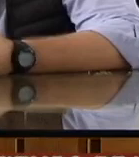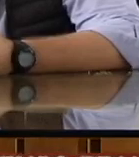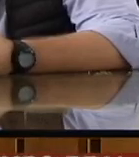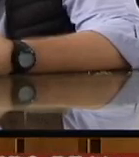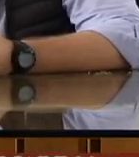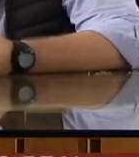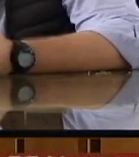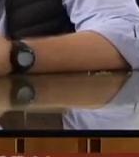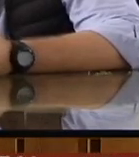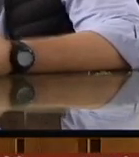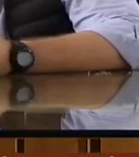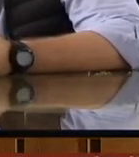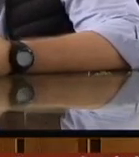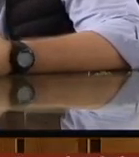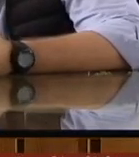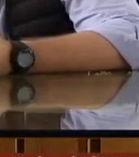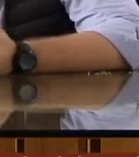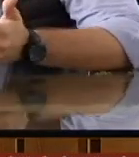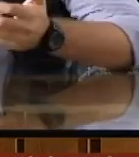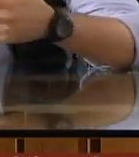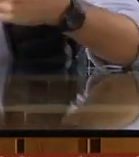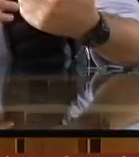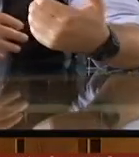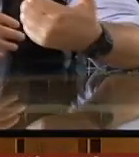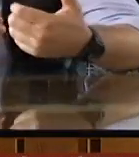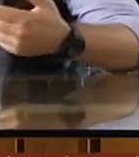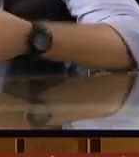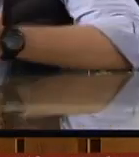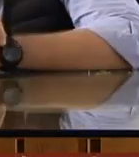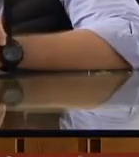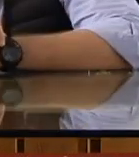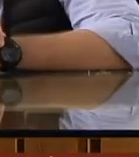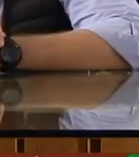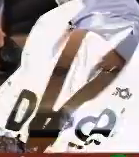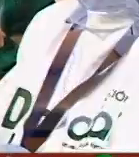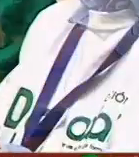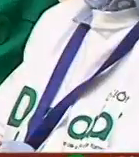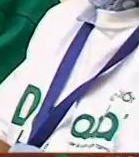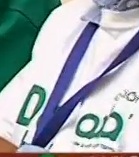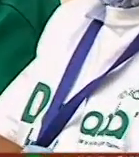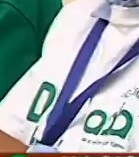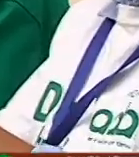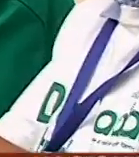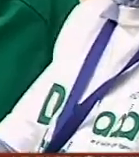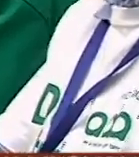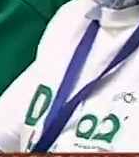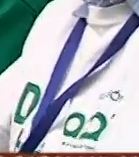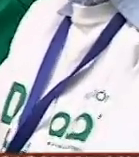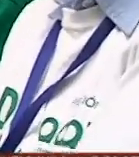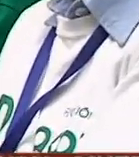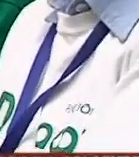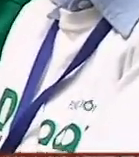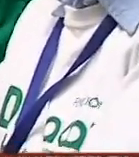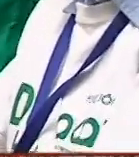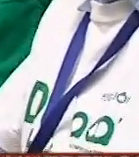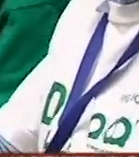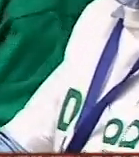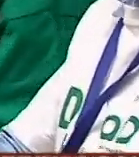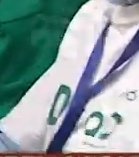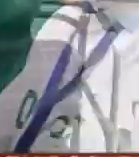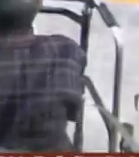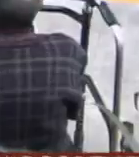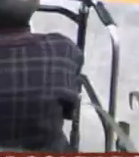carta de no antecedentes penales por ejemplo referencias que hemos ya verificado con otros clientes Entre los servicios está el acompañamiento